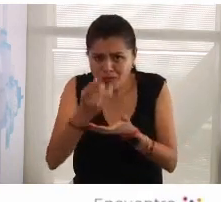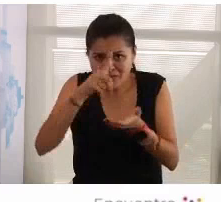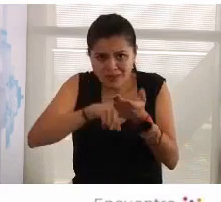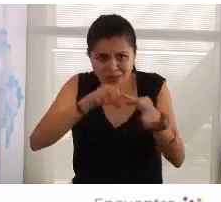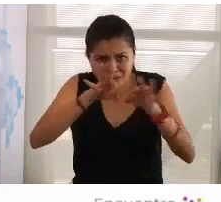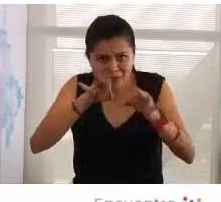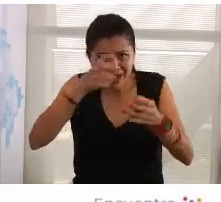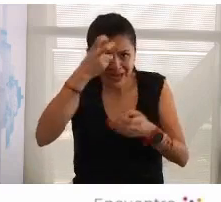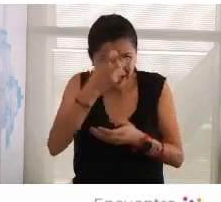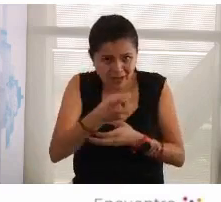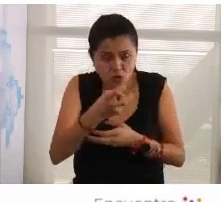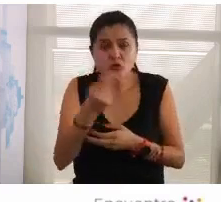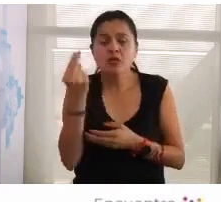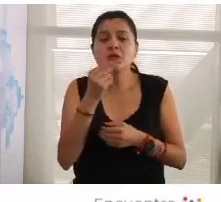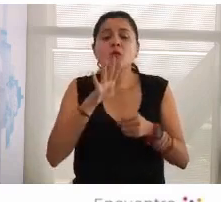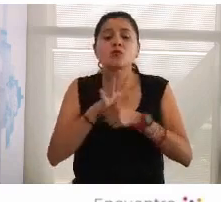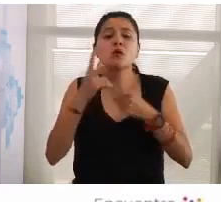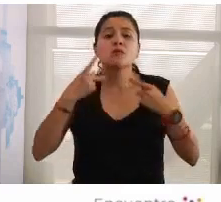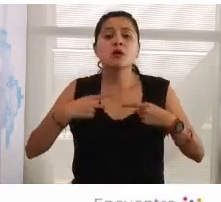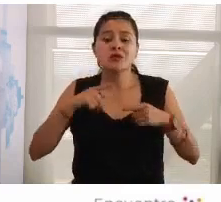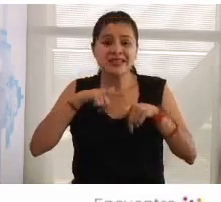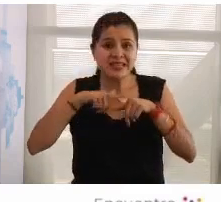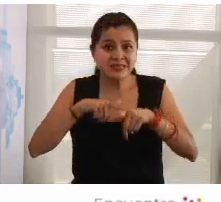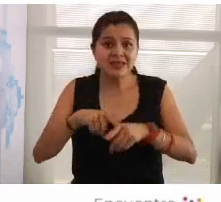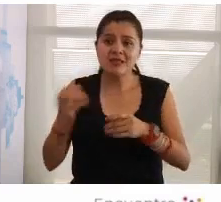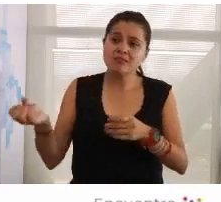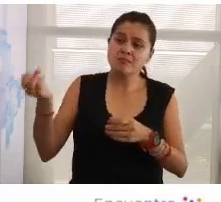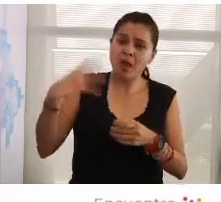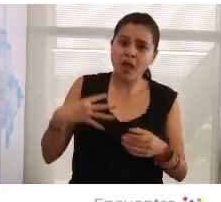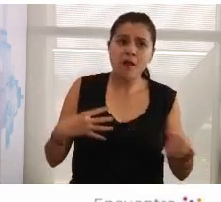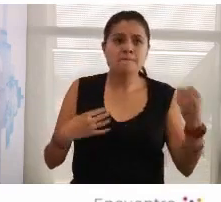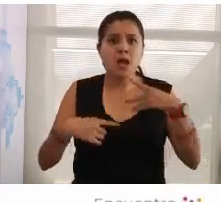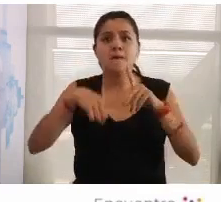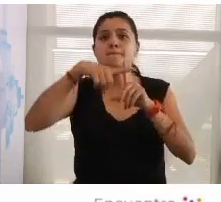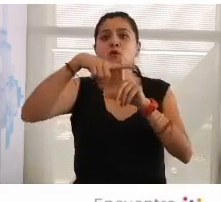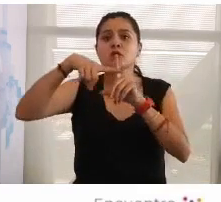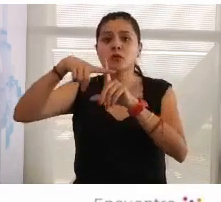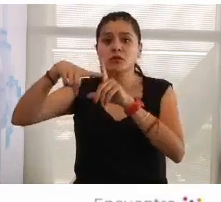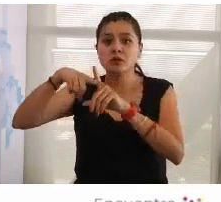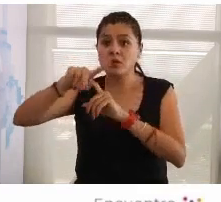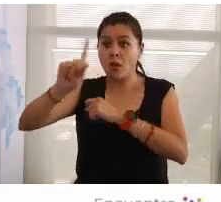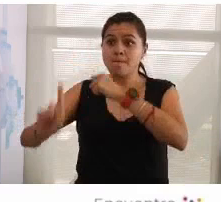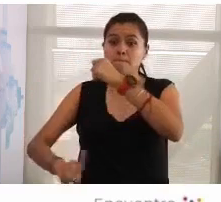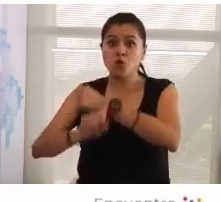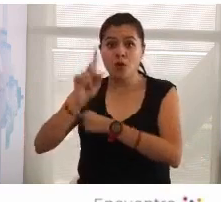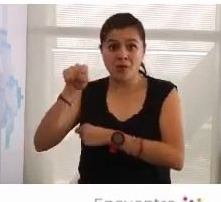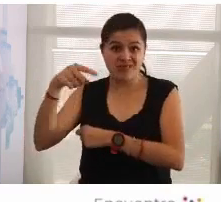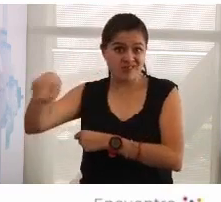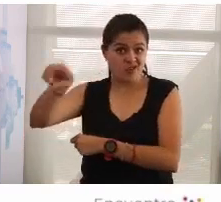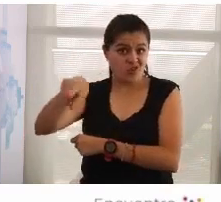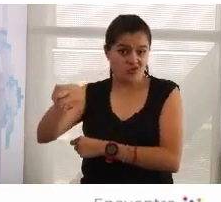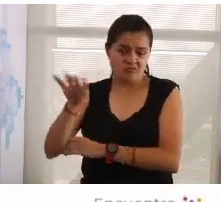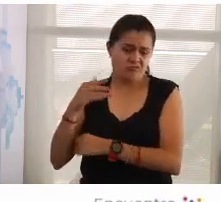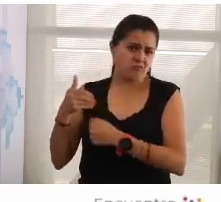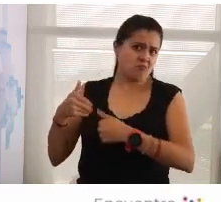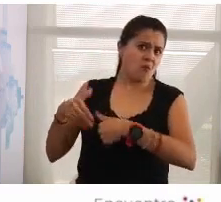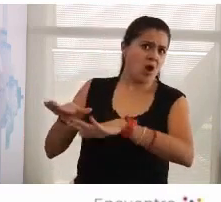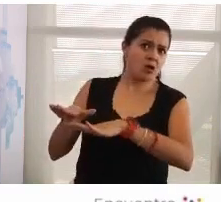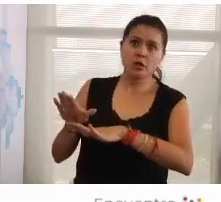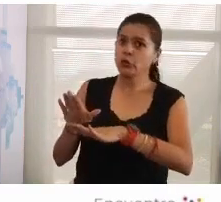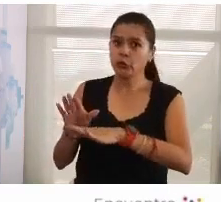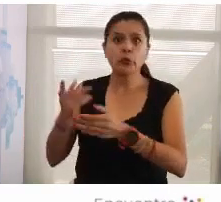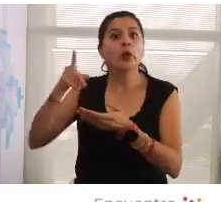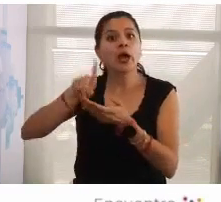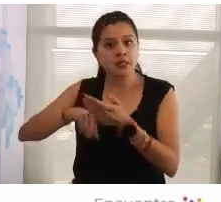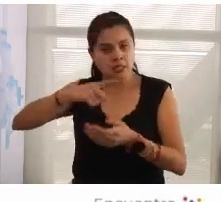que decidan seguir sumando y entender que los problemas de los demás son los problemas de todos nosotros necesitamos todos nuestros